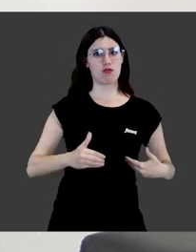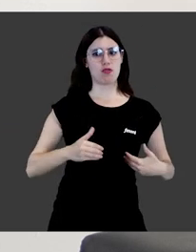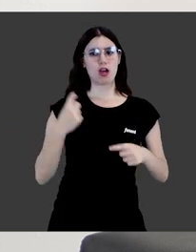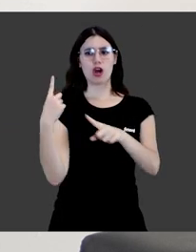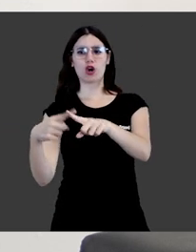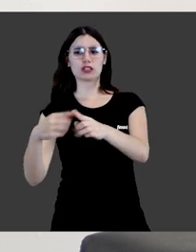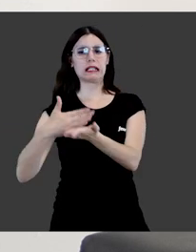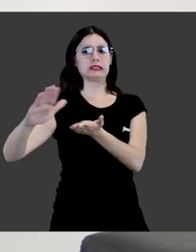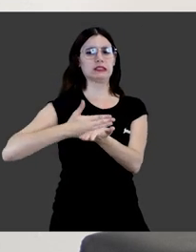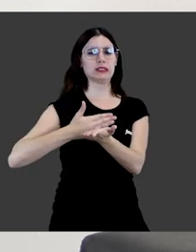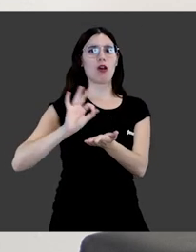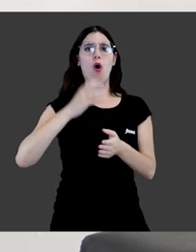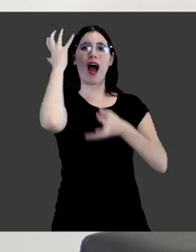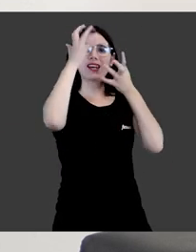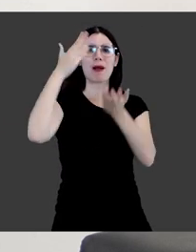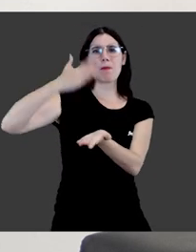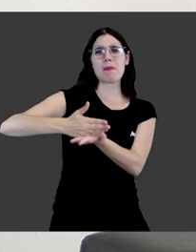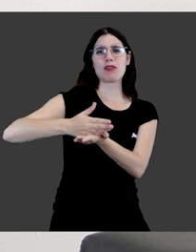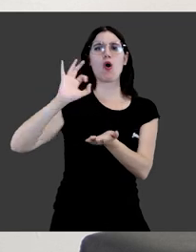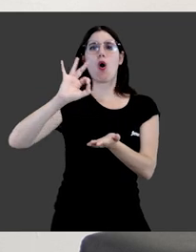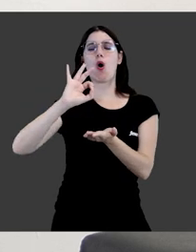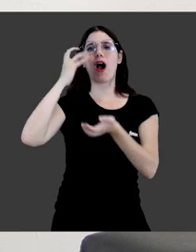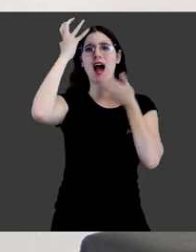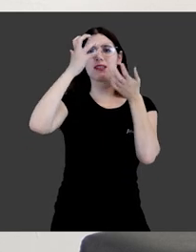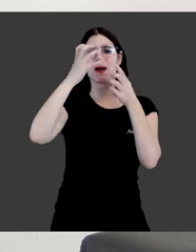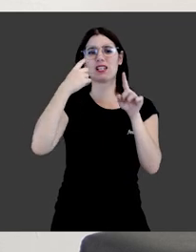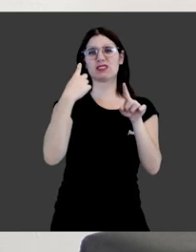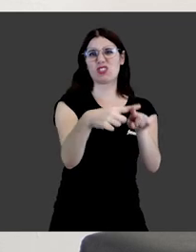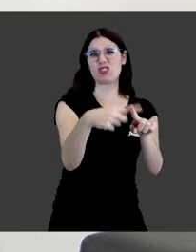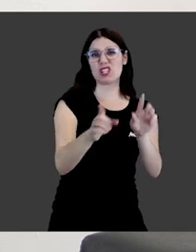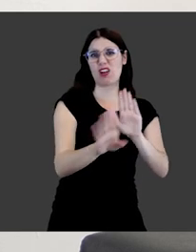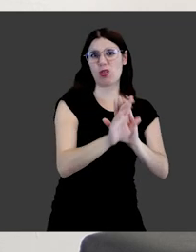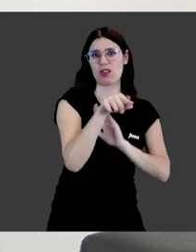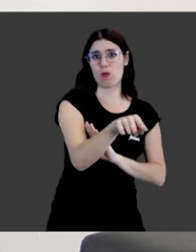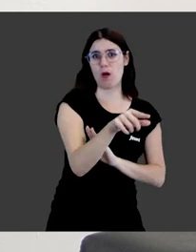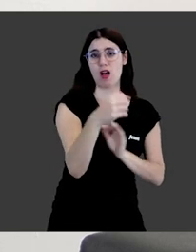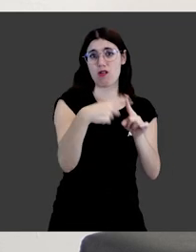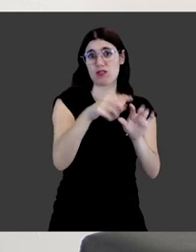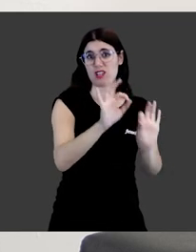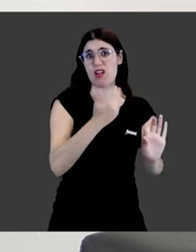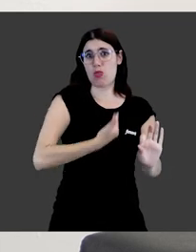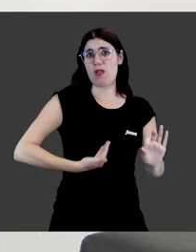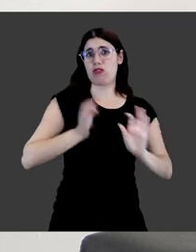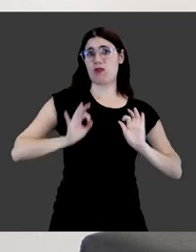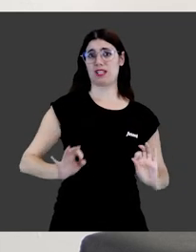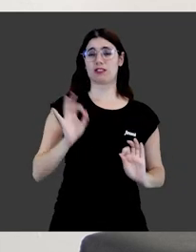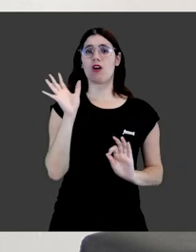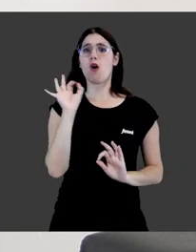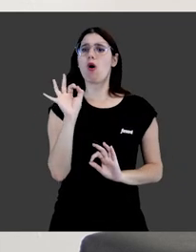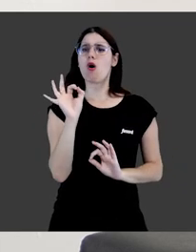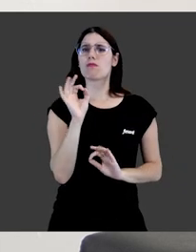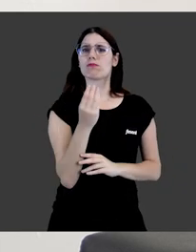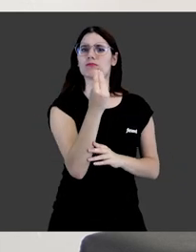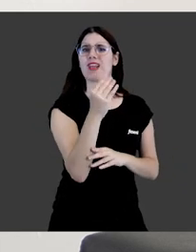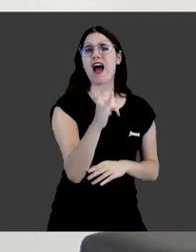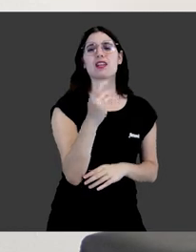humano y las cosas? ¿O los animales siguen siendo tratados como bienes y por tanto como objetos más